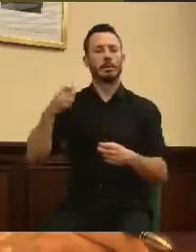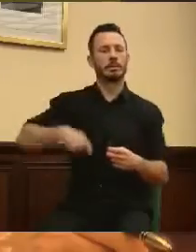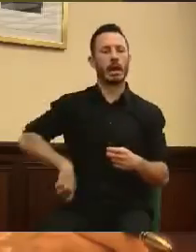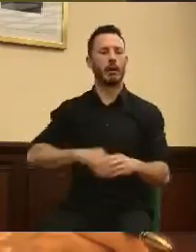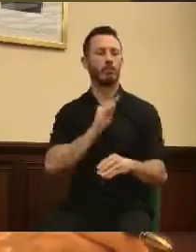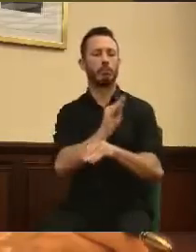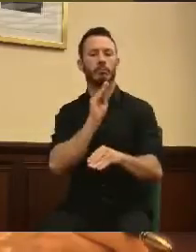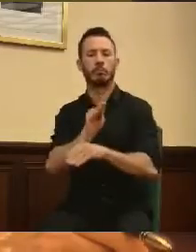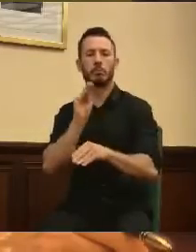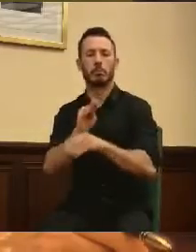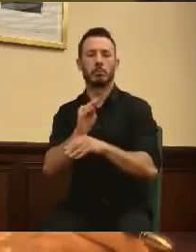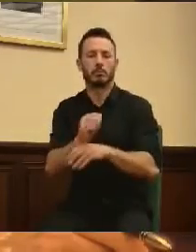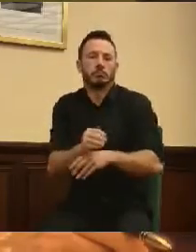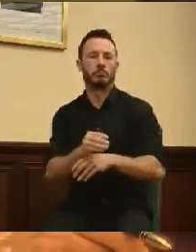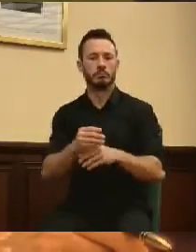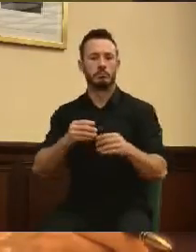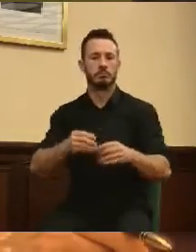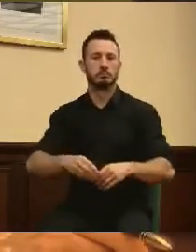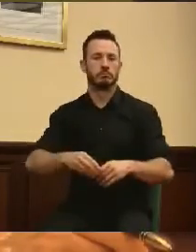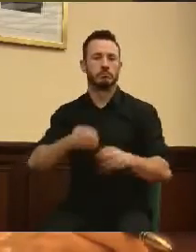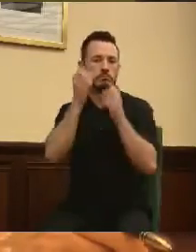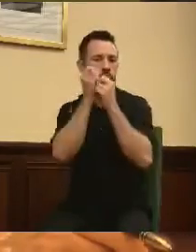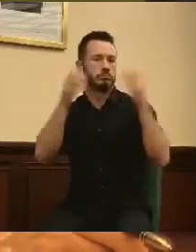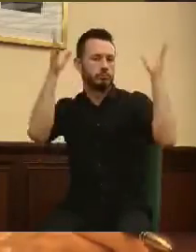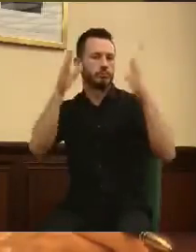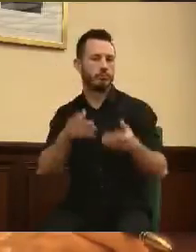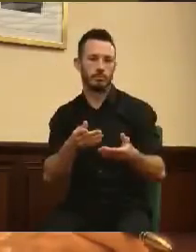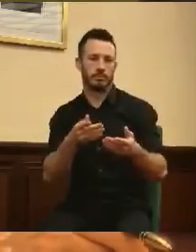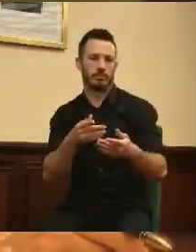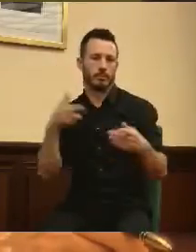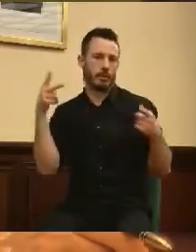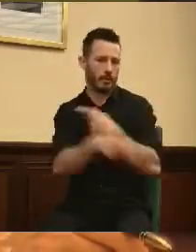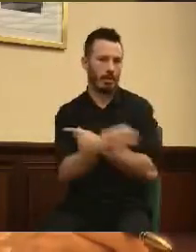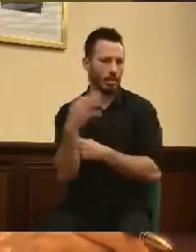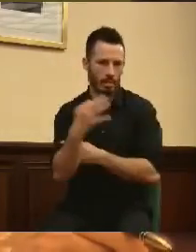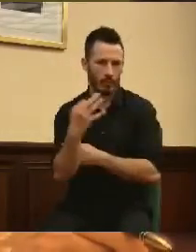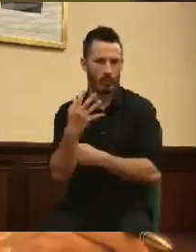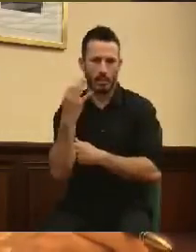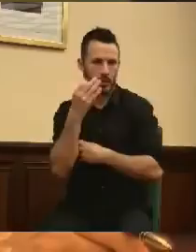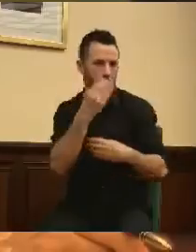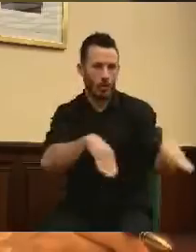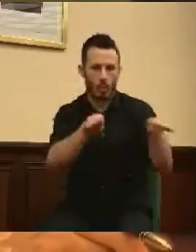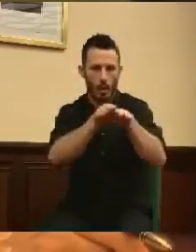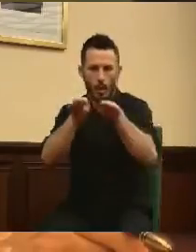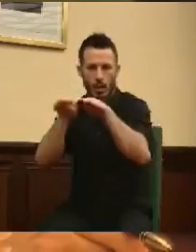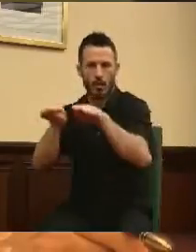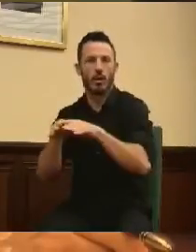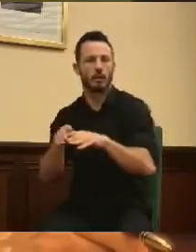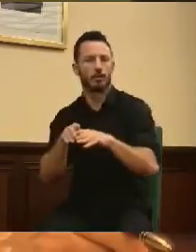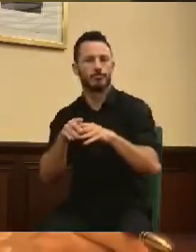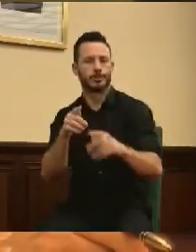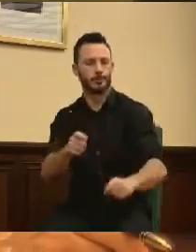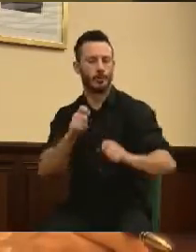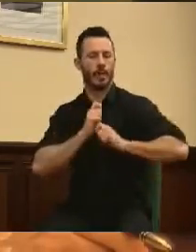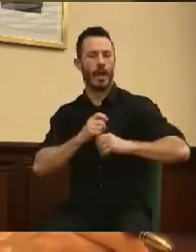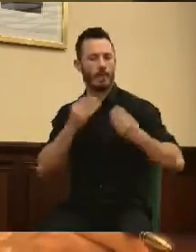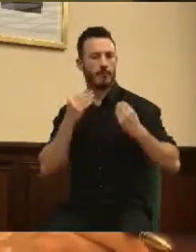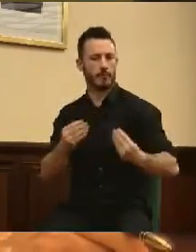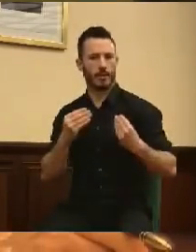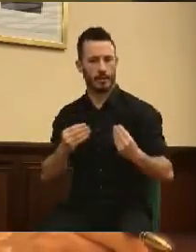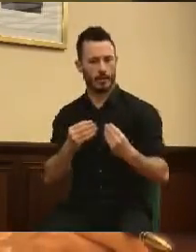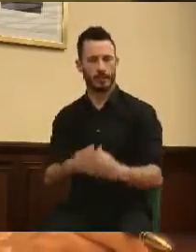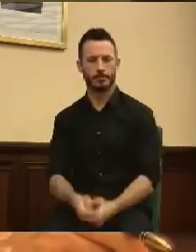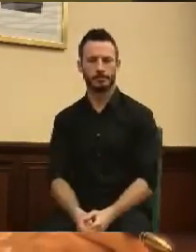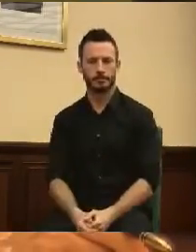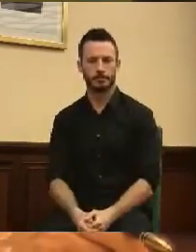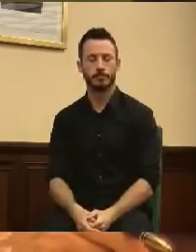promocionar internamente en igualdad de condiciones a todos los trabajadores municipales, nos permitirá ser mucho más eficaces al tiempo que justos.